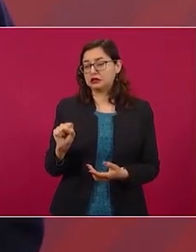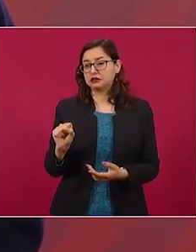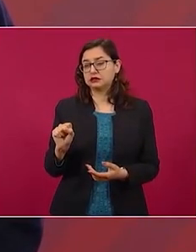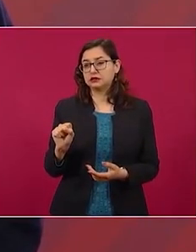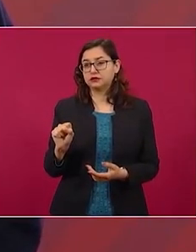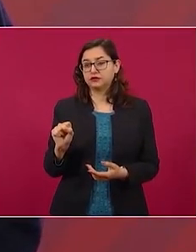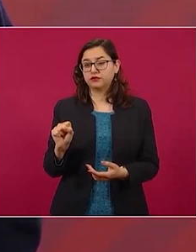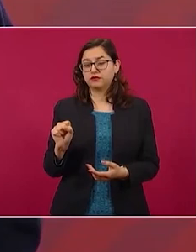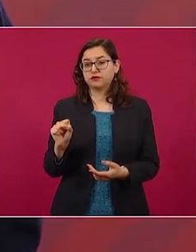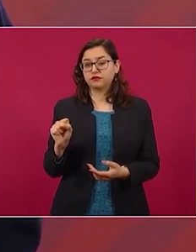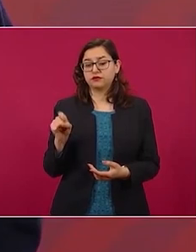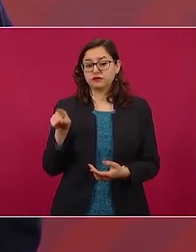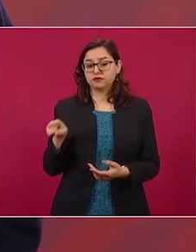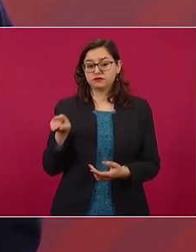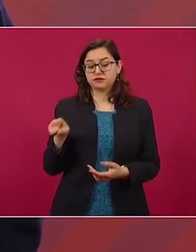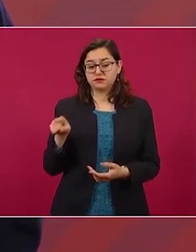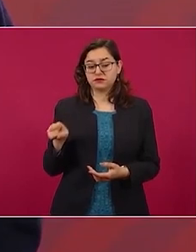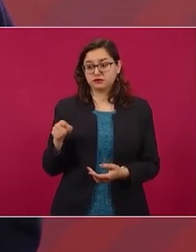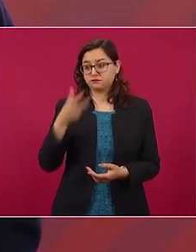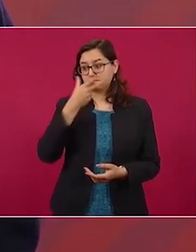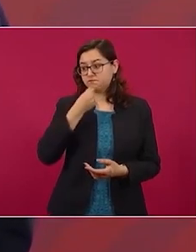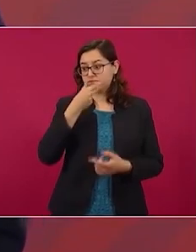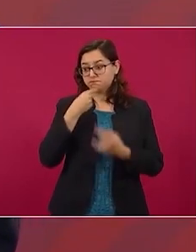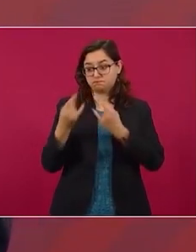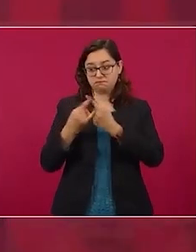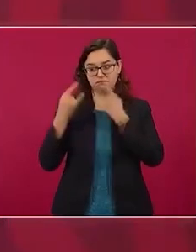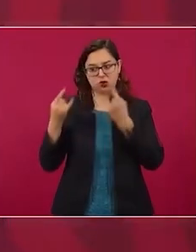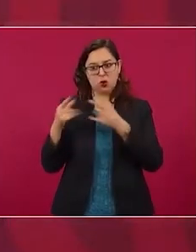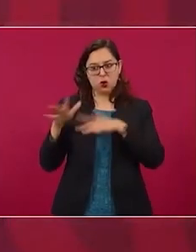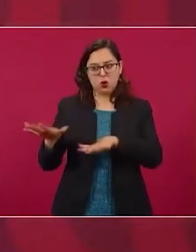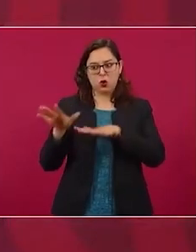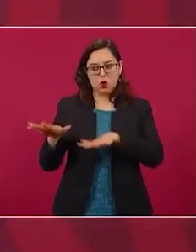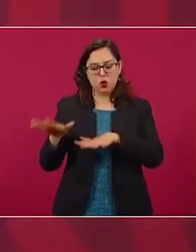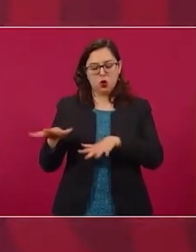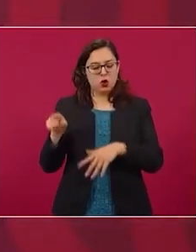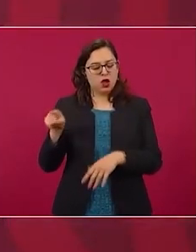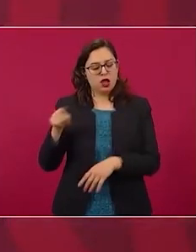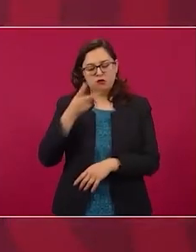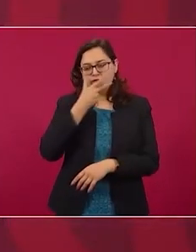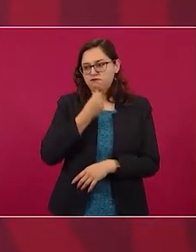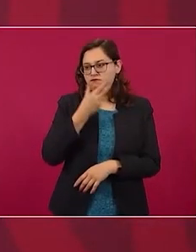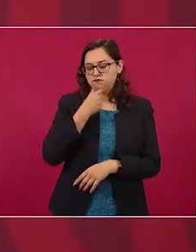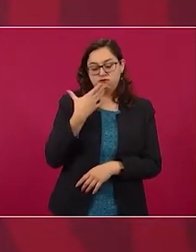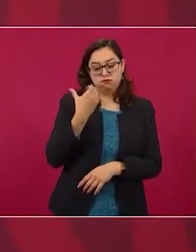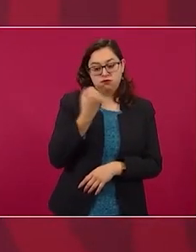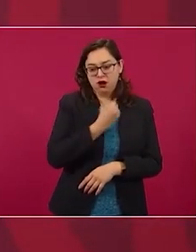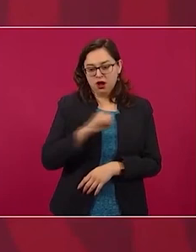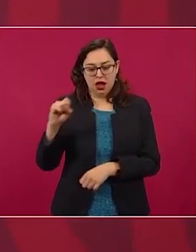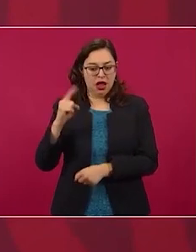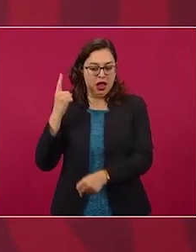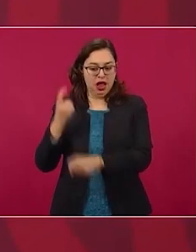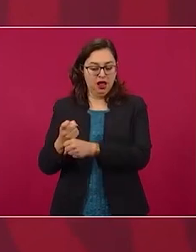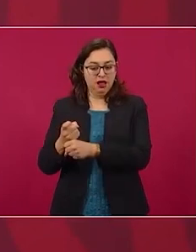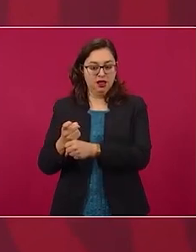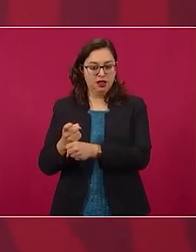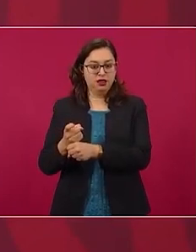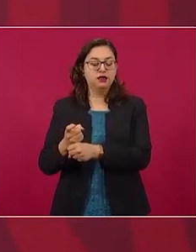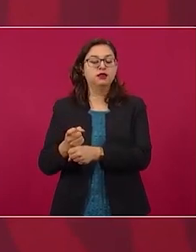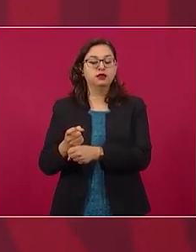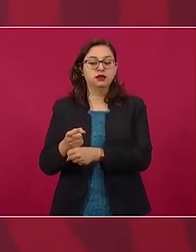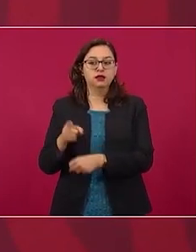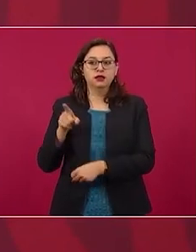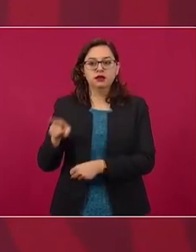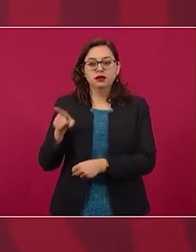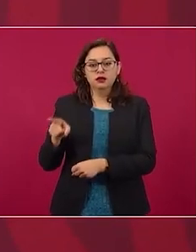el gran historiador Fred Katz, que